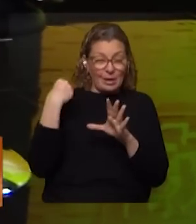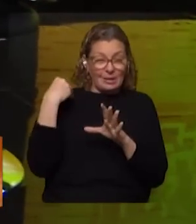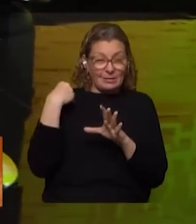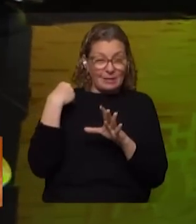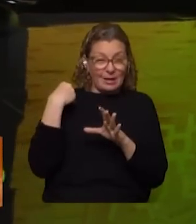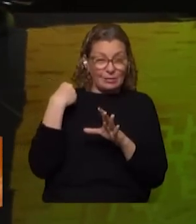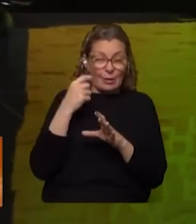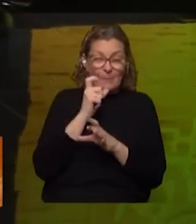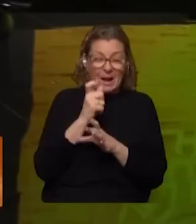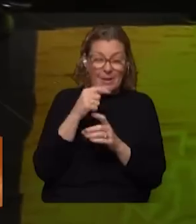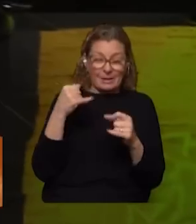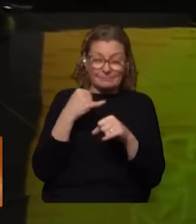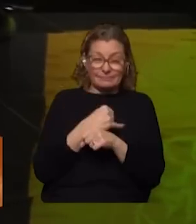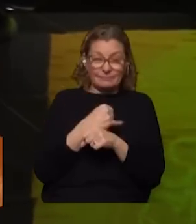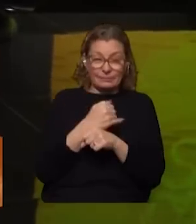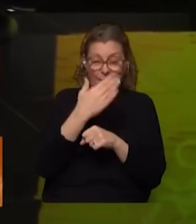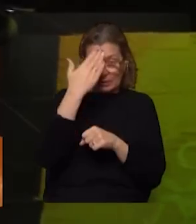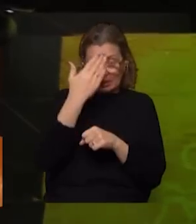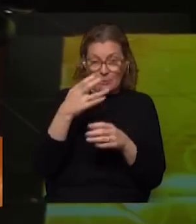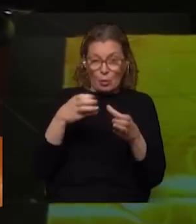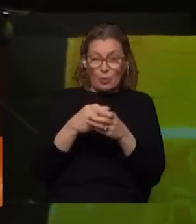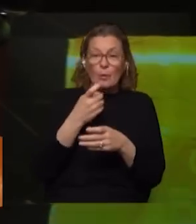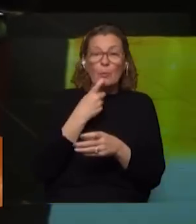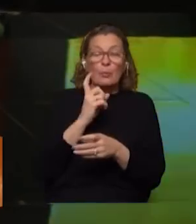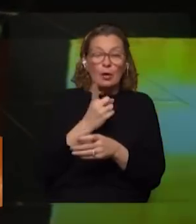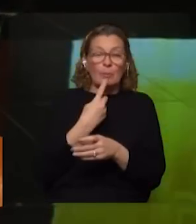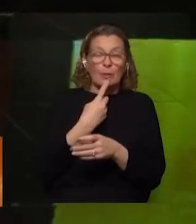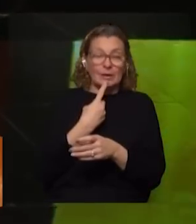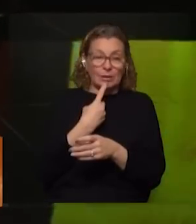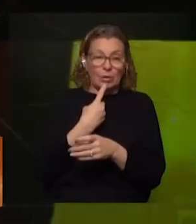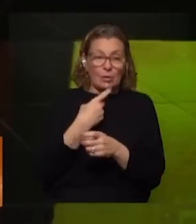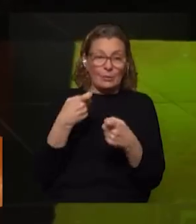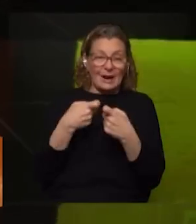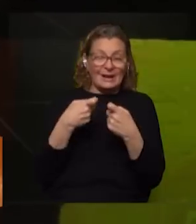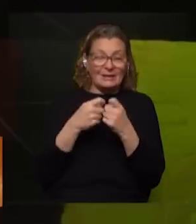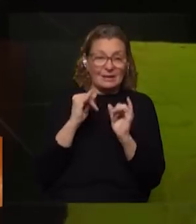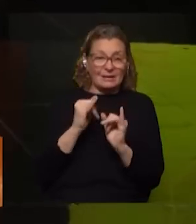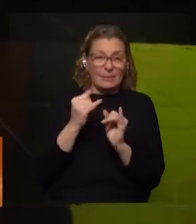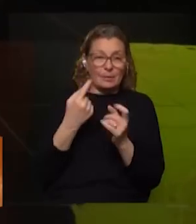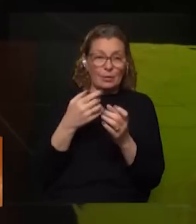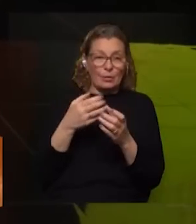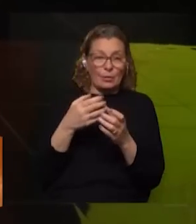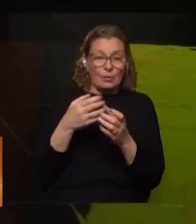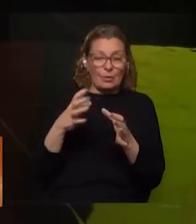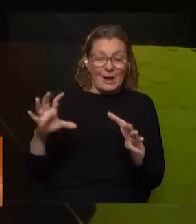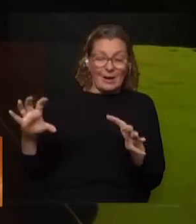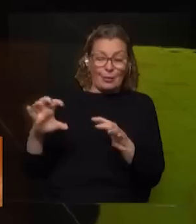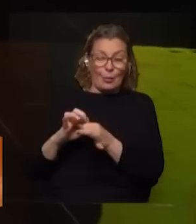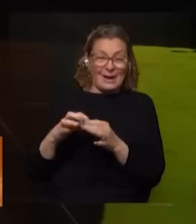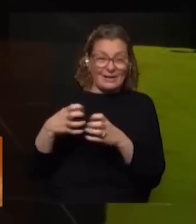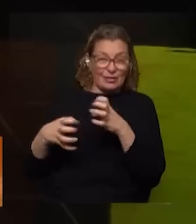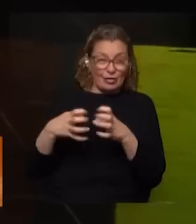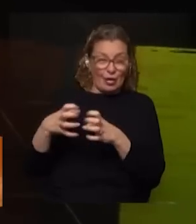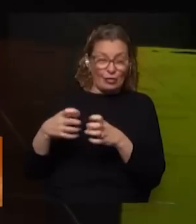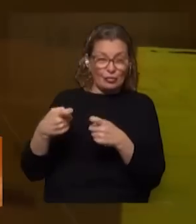mal uso de los términos el Frente Amplio es un partido político le quieren llamarle una alianza así pero una coalición por lo menos